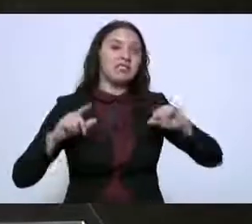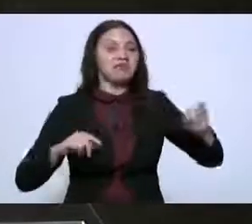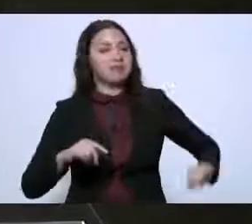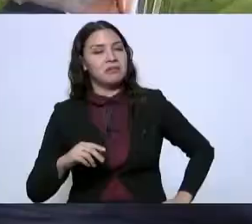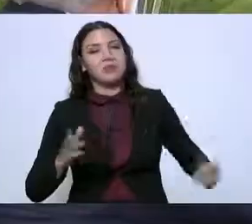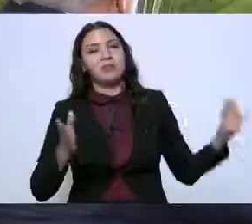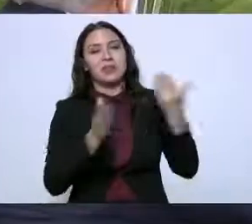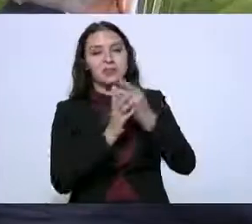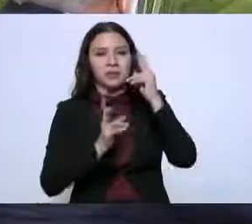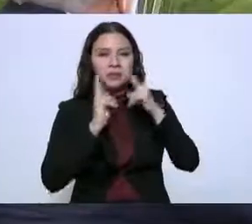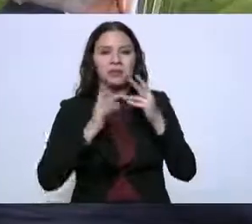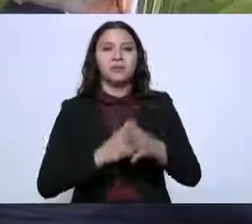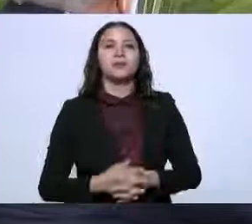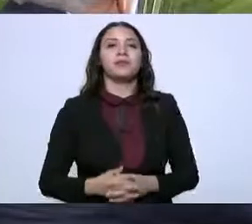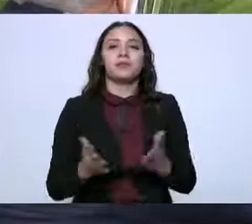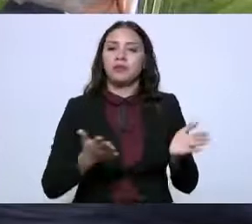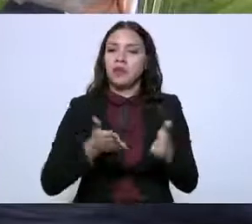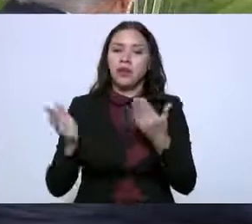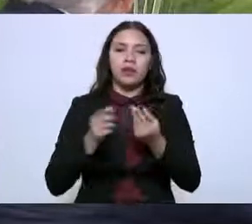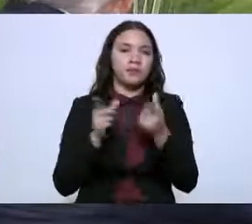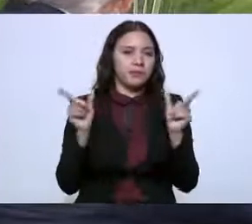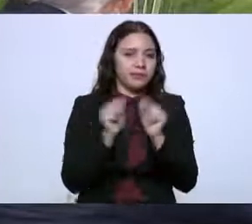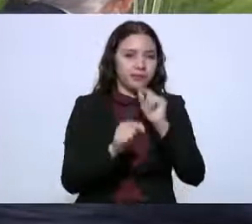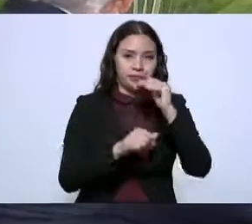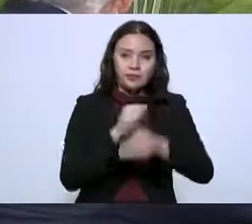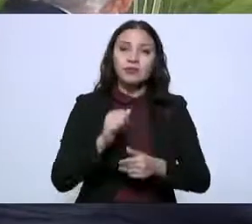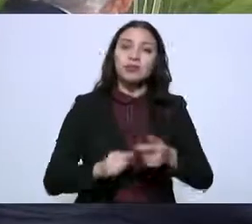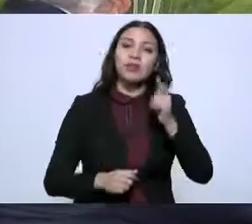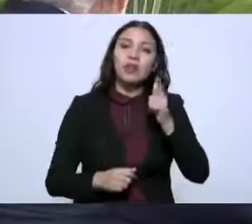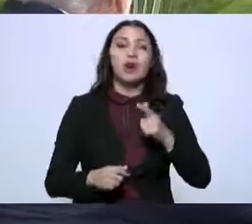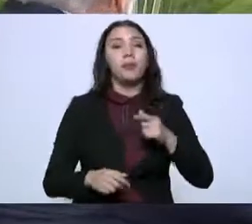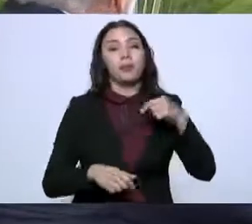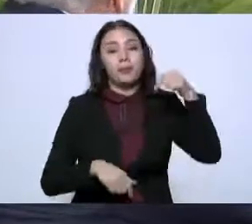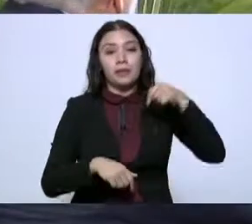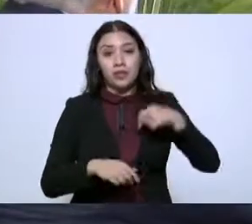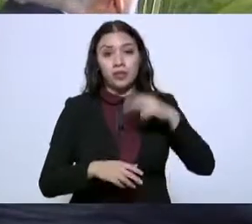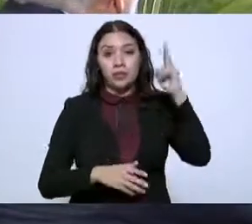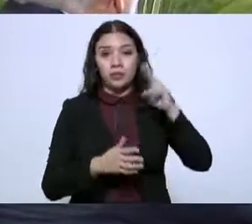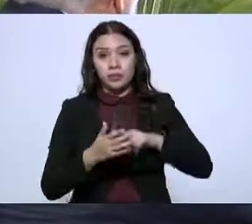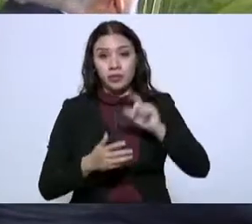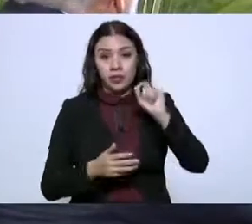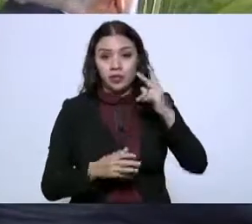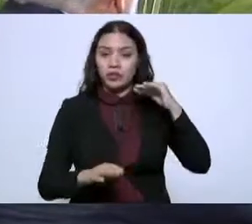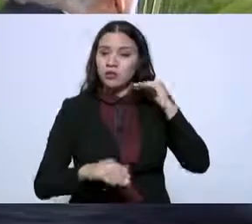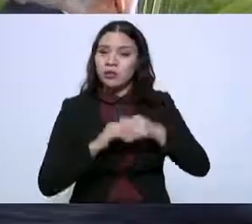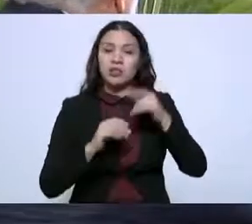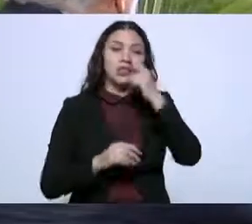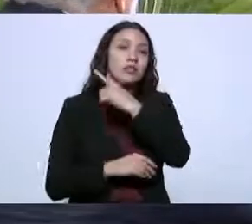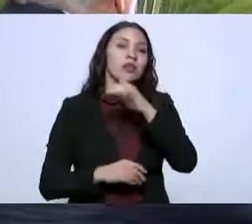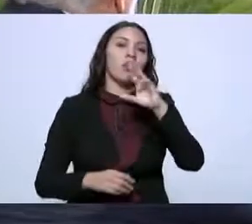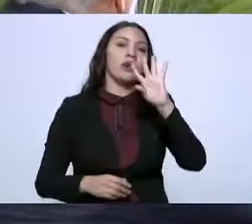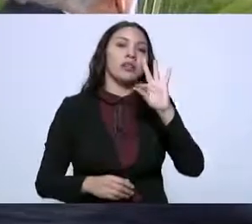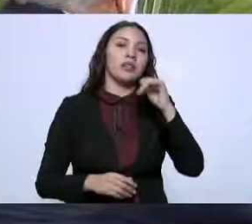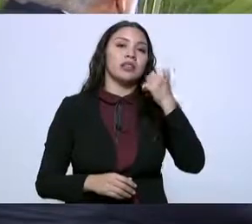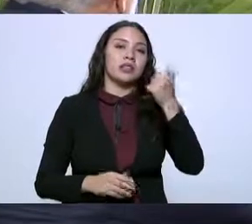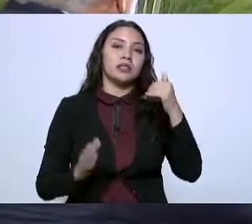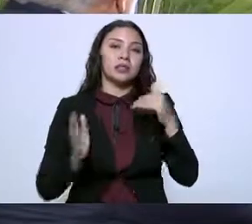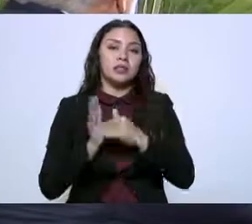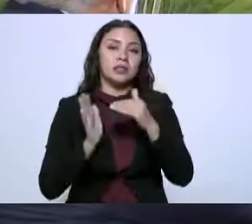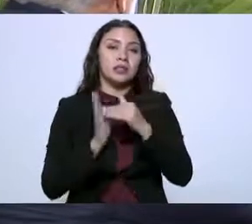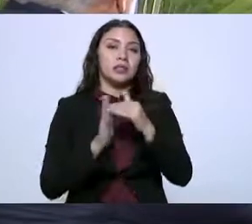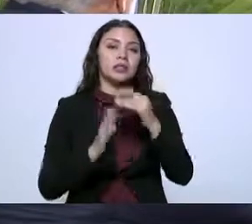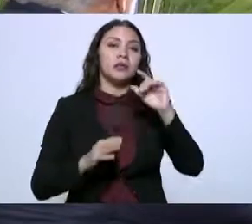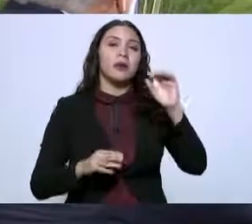internacional concluyo diciéndole que este año cerraremos con 46 mil 121 millones de dólares de